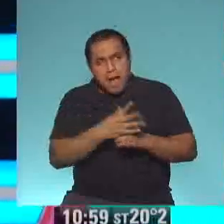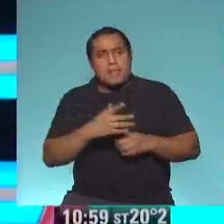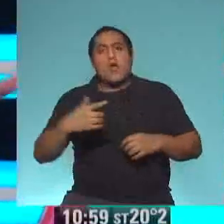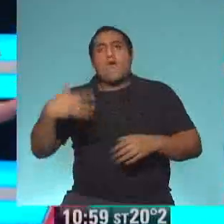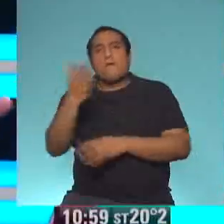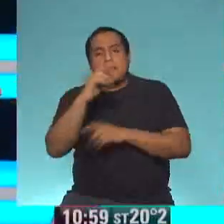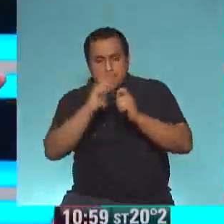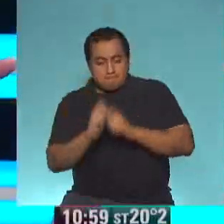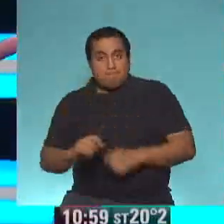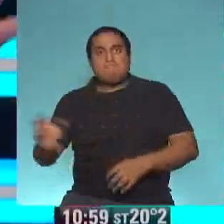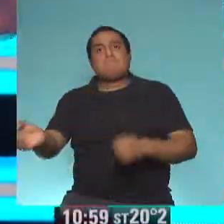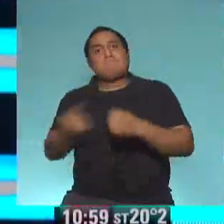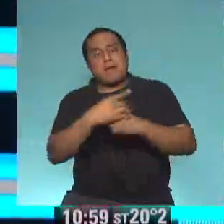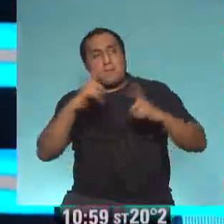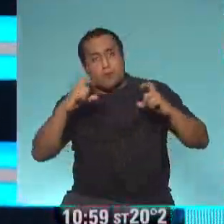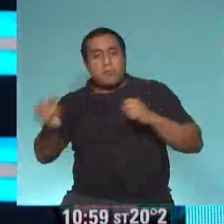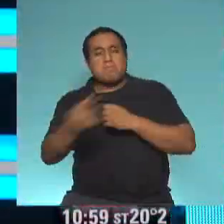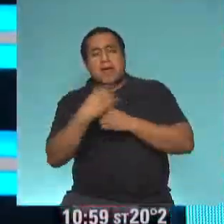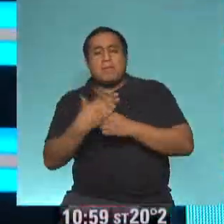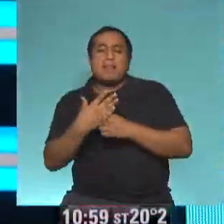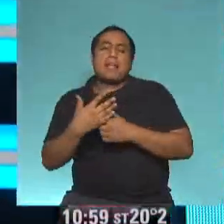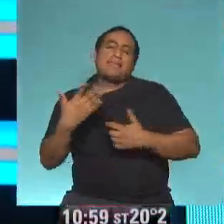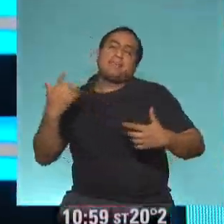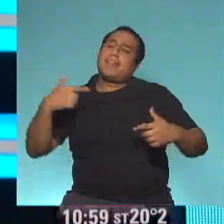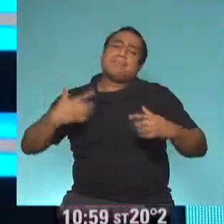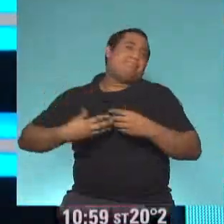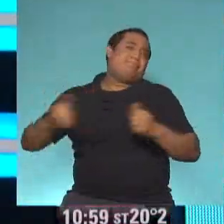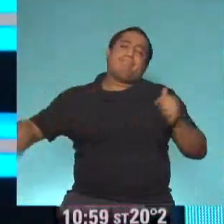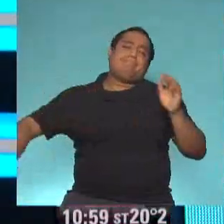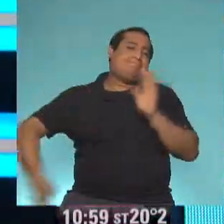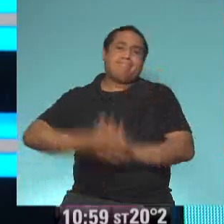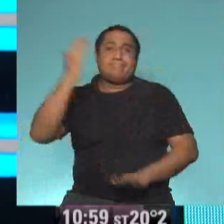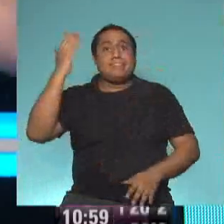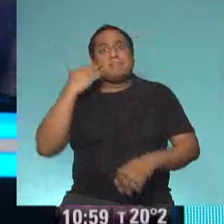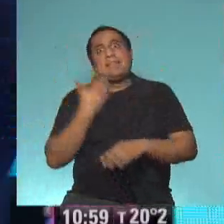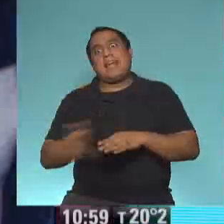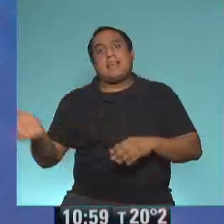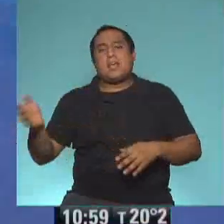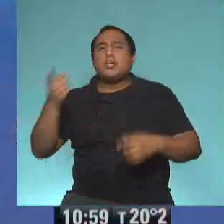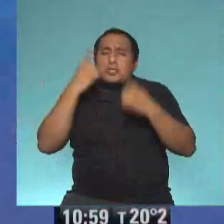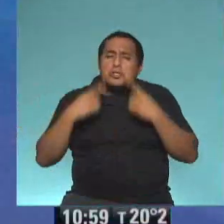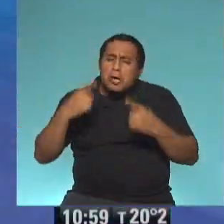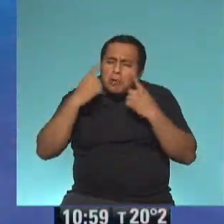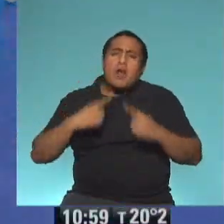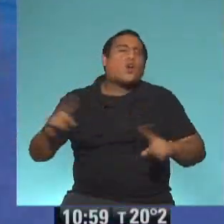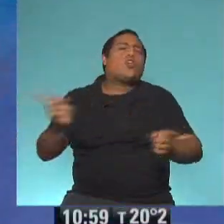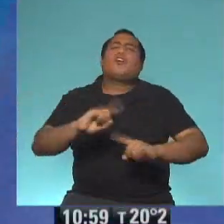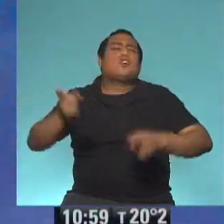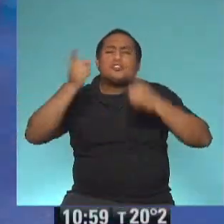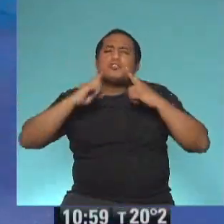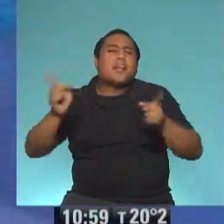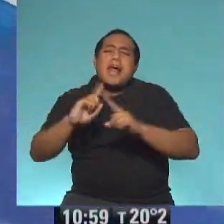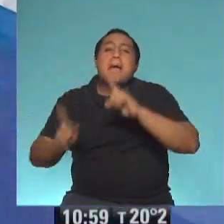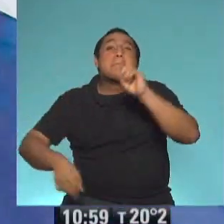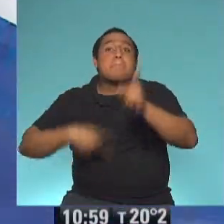que tengan ganas de hacer para el Día de la Bandera. Y bueno, nos tenemos que ir porque ya se hace tarde. Pero no lloren, no lloren, venís acá. No lloren que